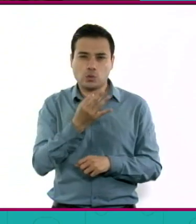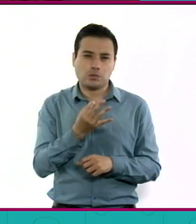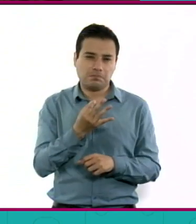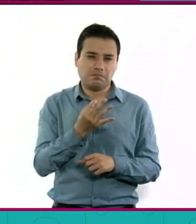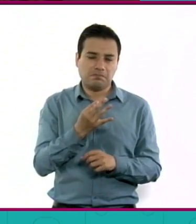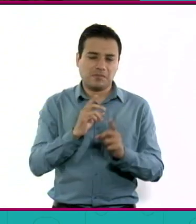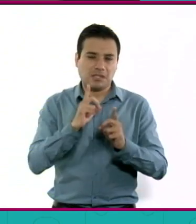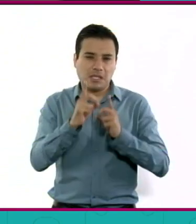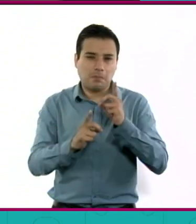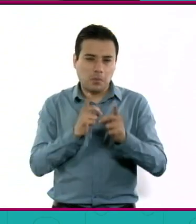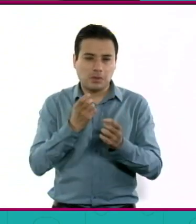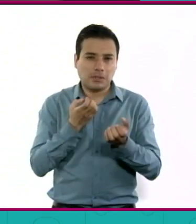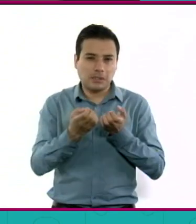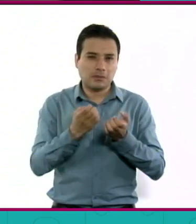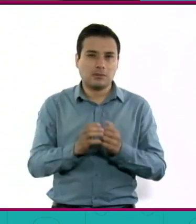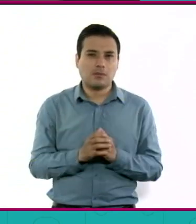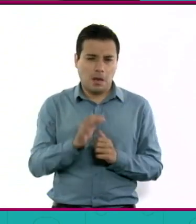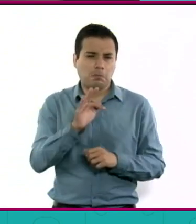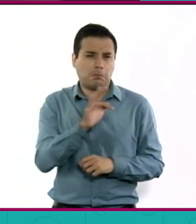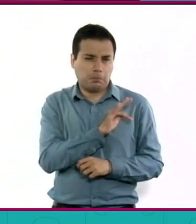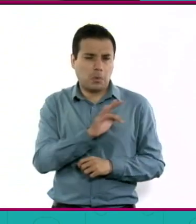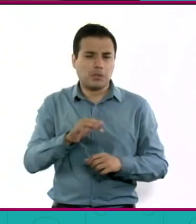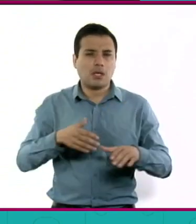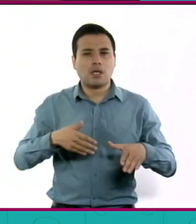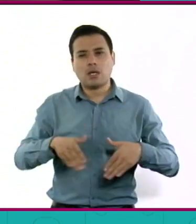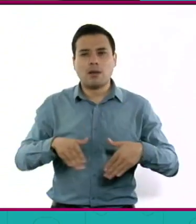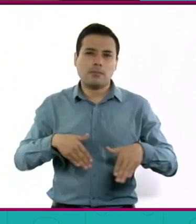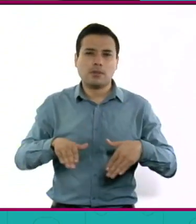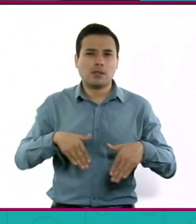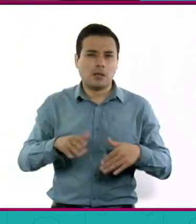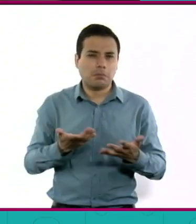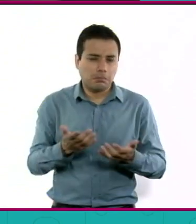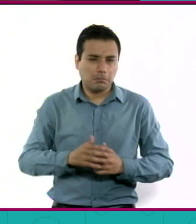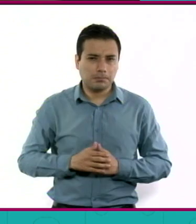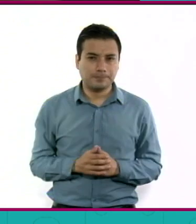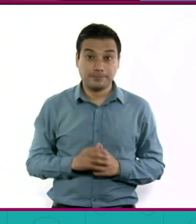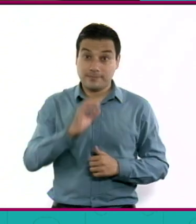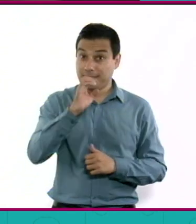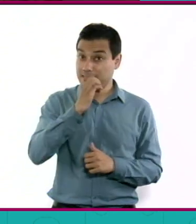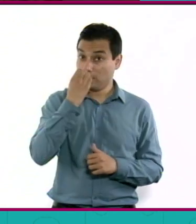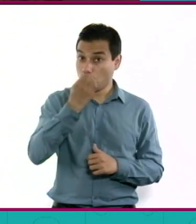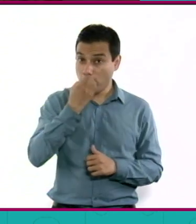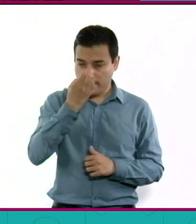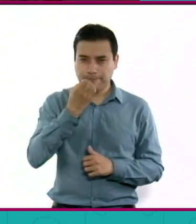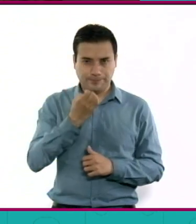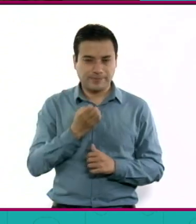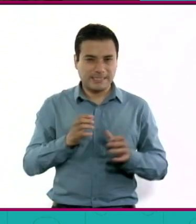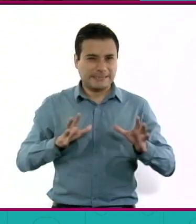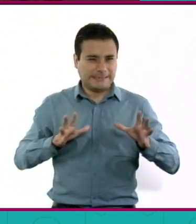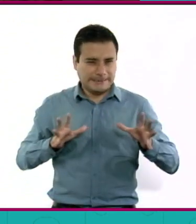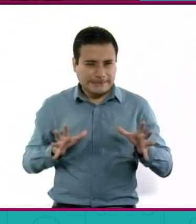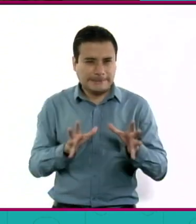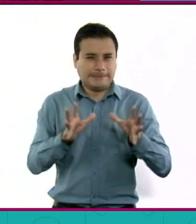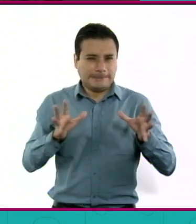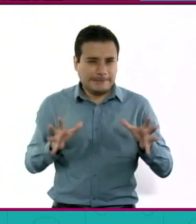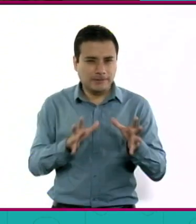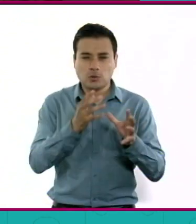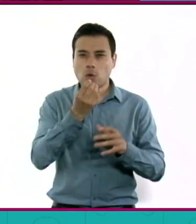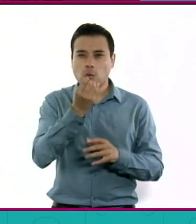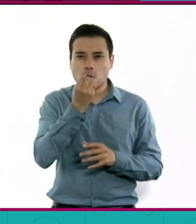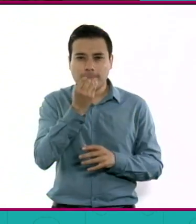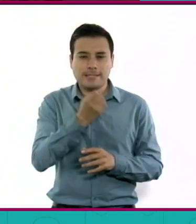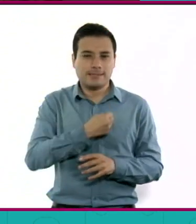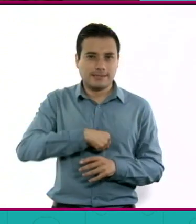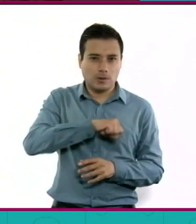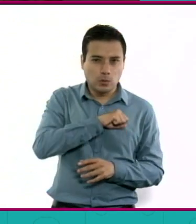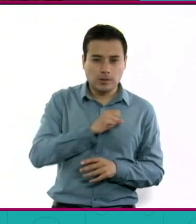al maratón de no sé dónde. Entonces, sí en las escuelas se va a estar incentivando el tema de una alimentación saludable,